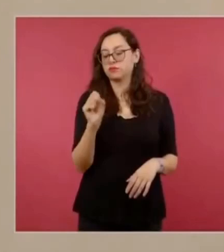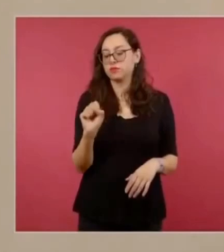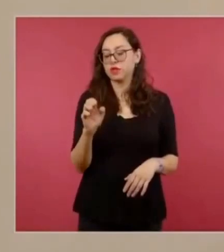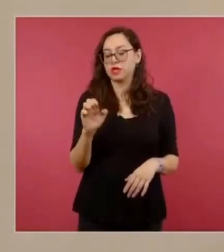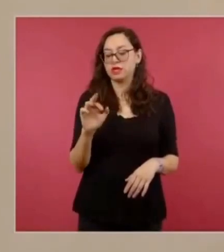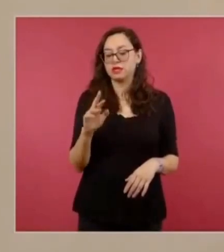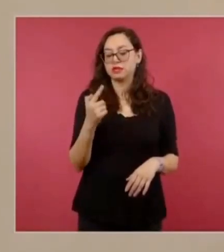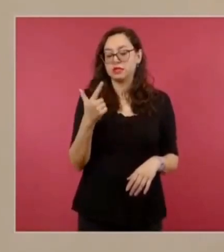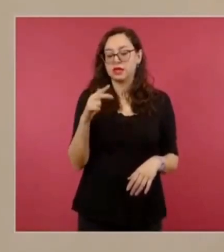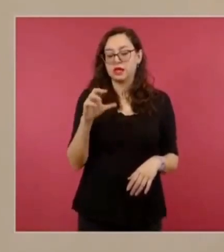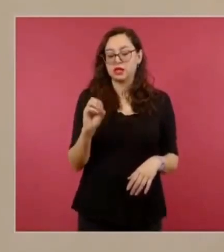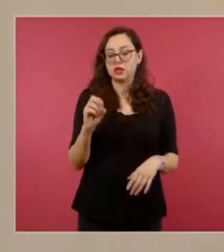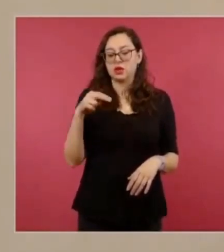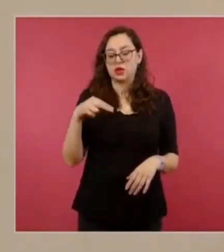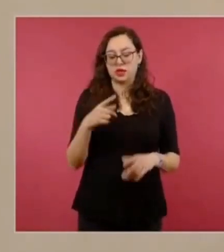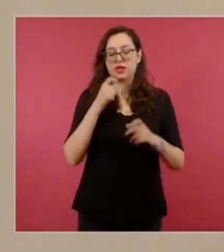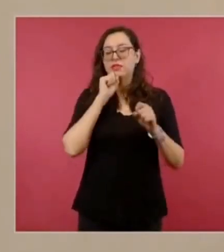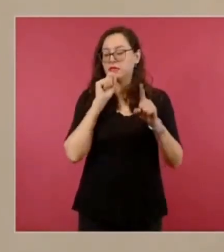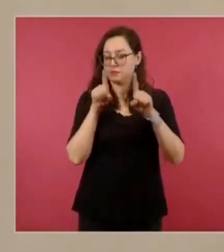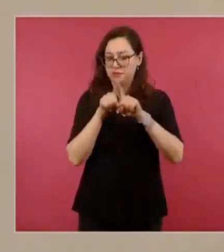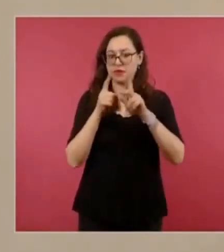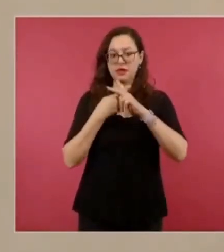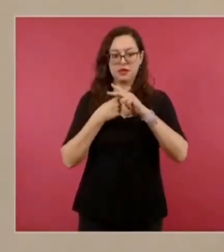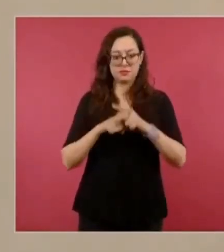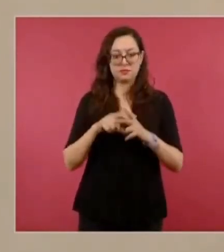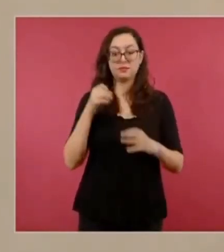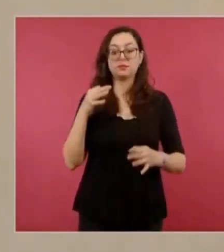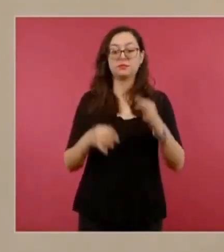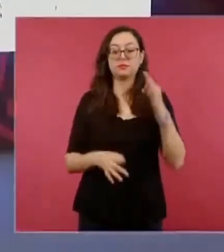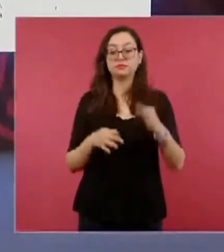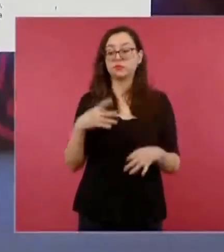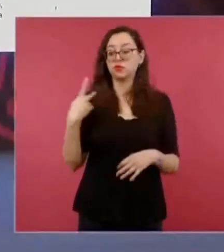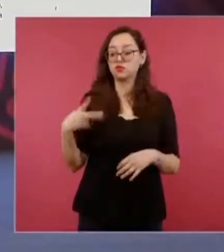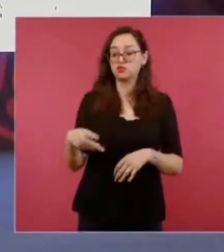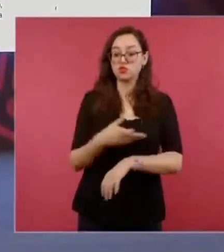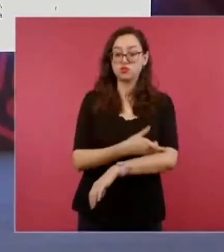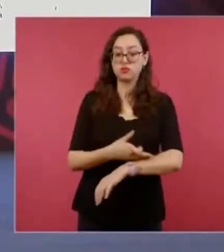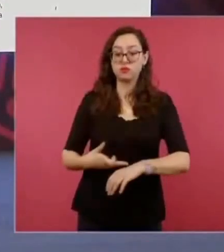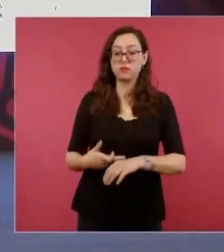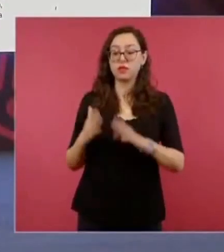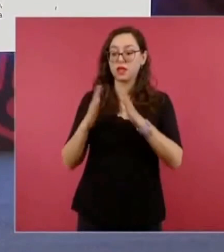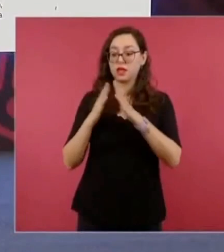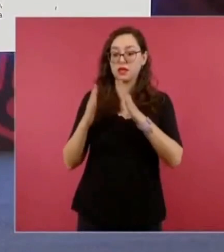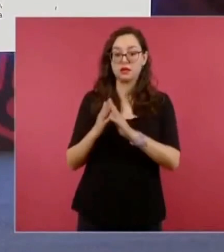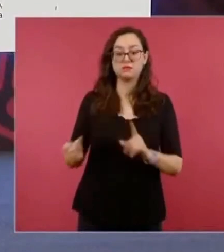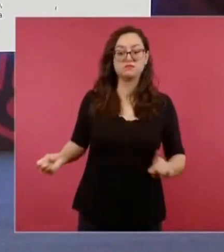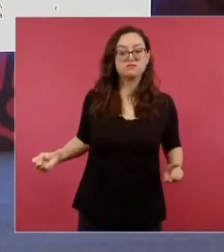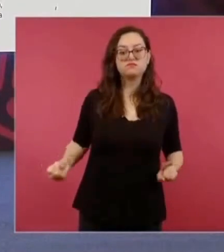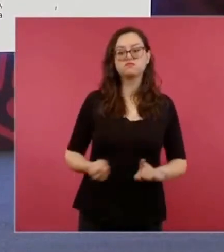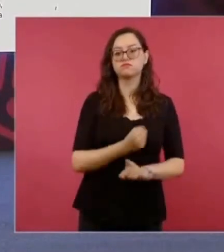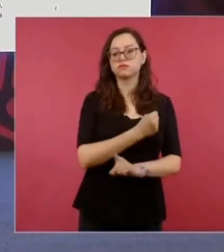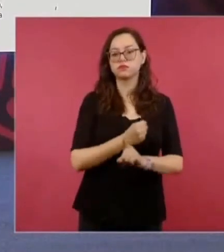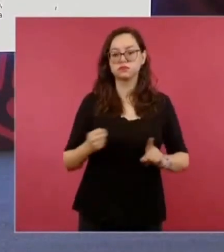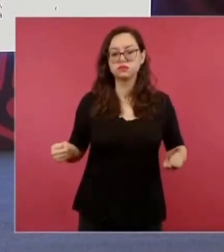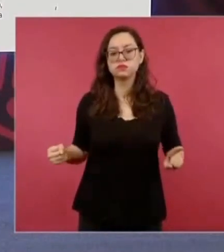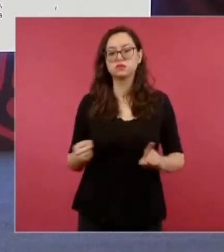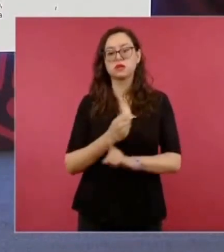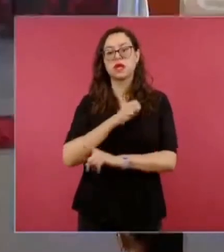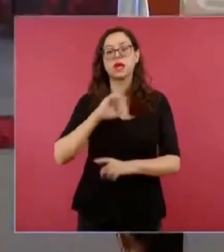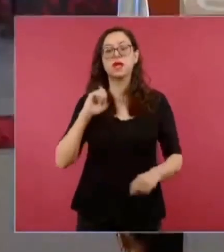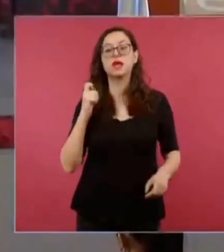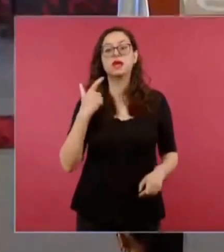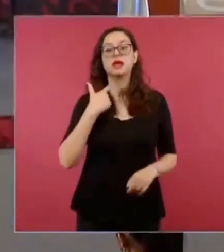Él fue vinculado al proceso por delito de violencia familiar en su modalidad de violencia física en agravio de su expareja